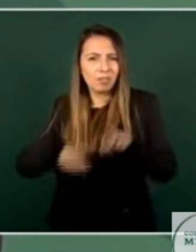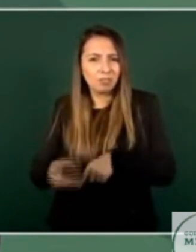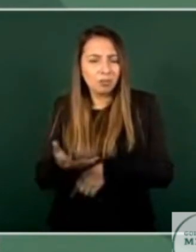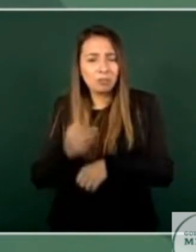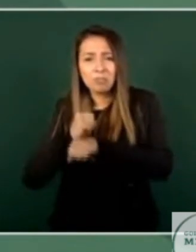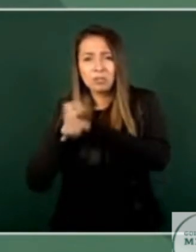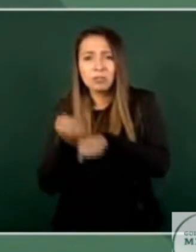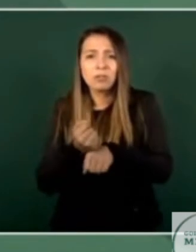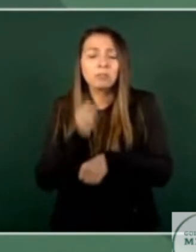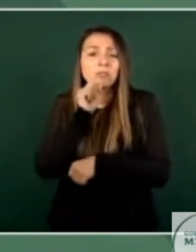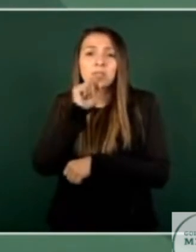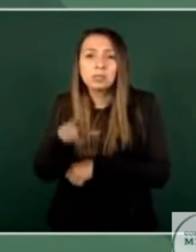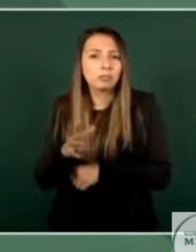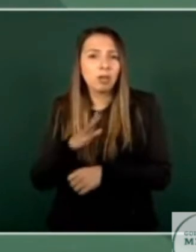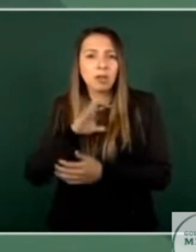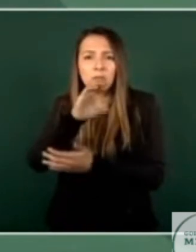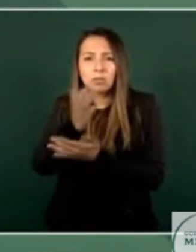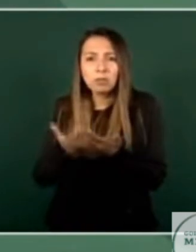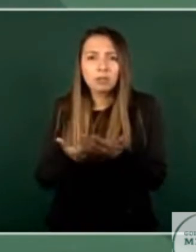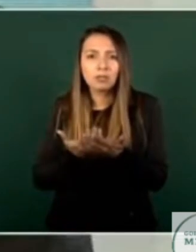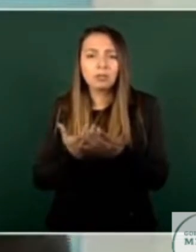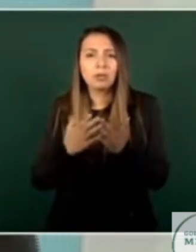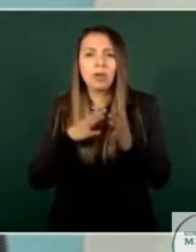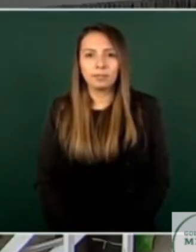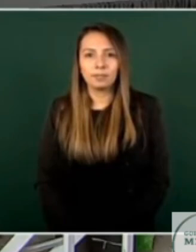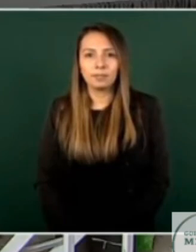mismo hacen su contrato y es público